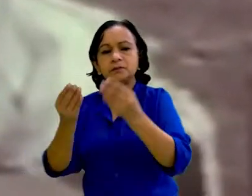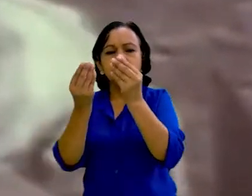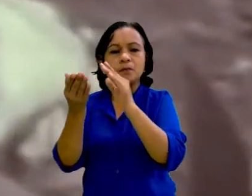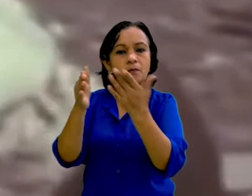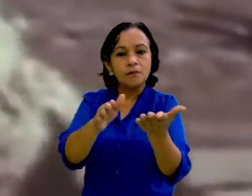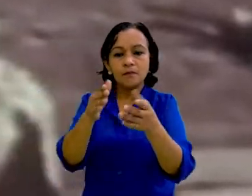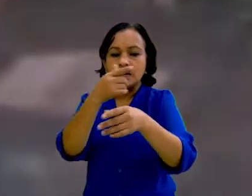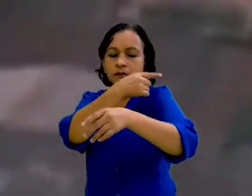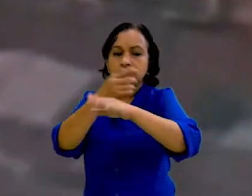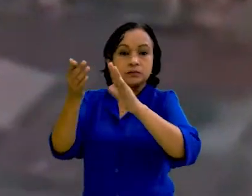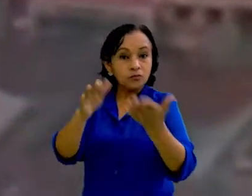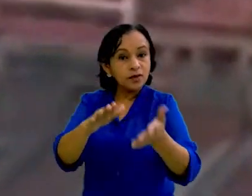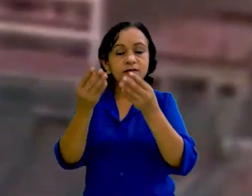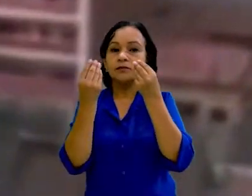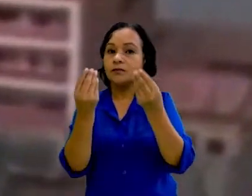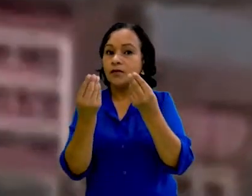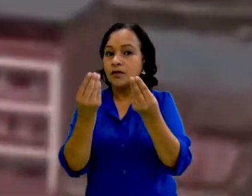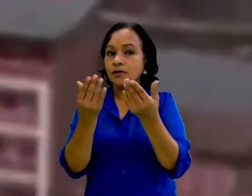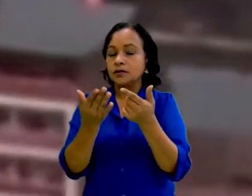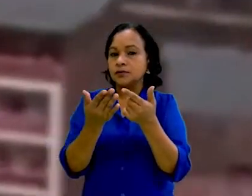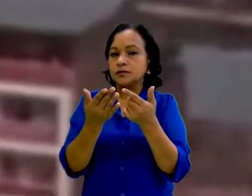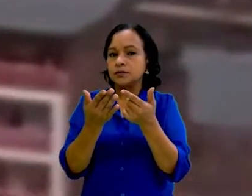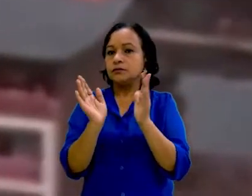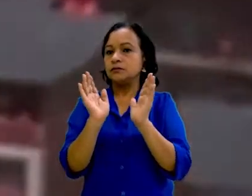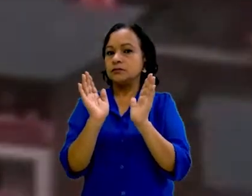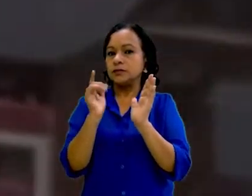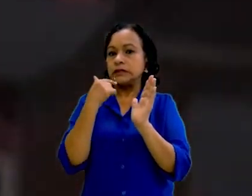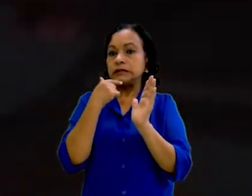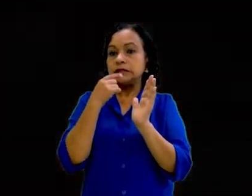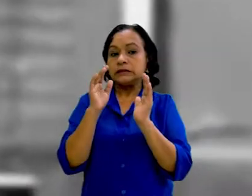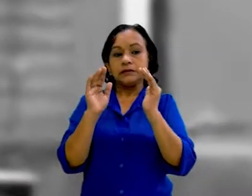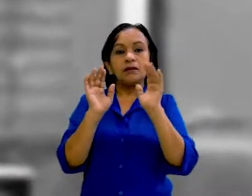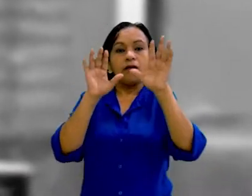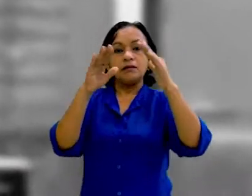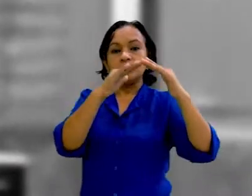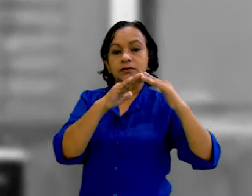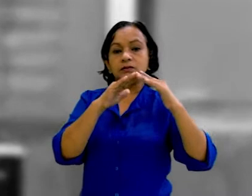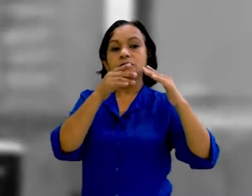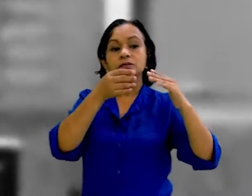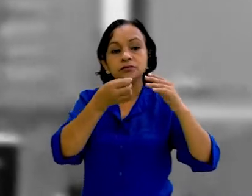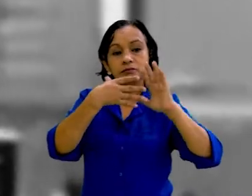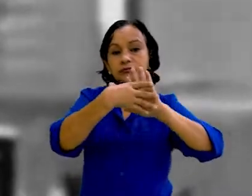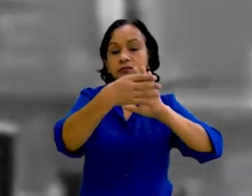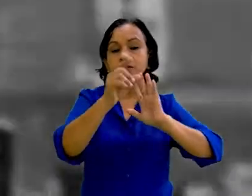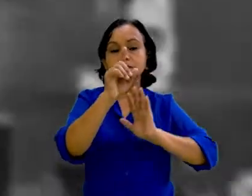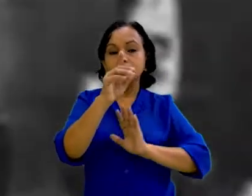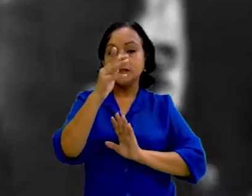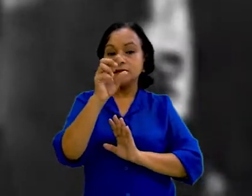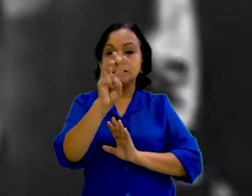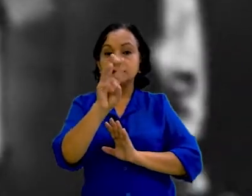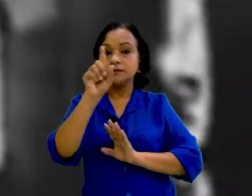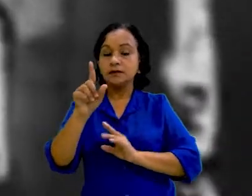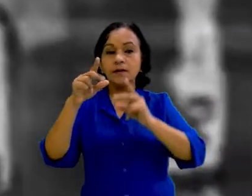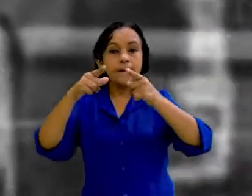centenares de heridos y muertos. Hasta occidente, llegó la noticia. Nuevamente, en 1931,